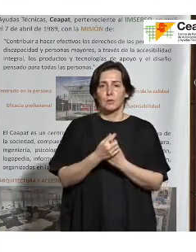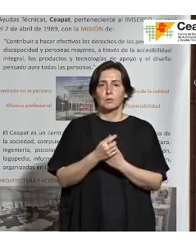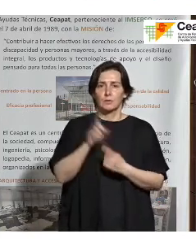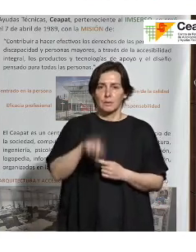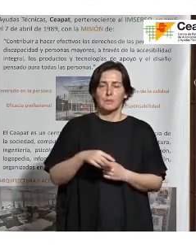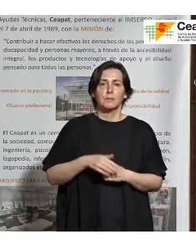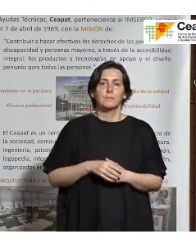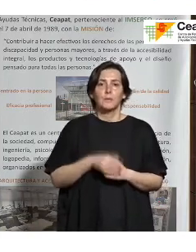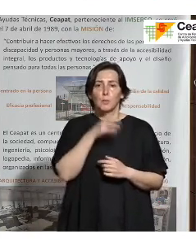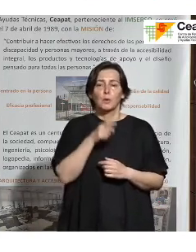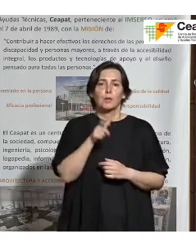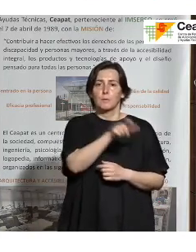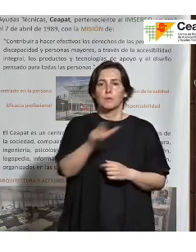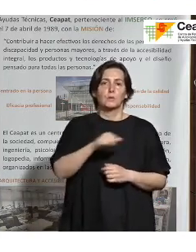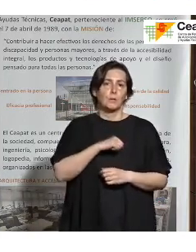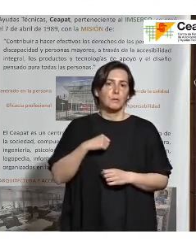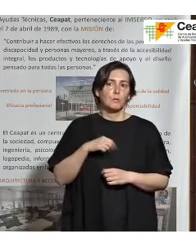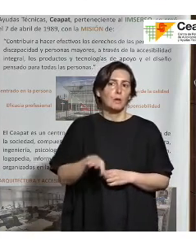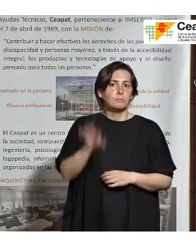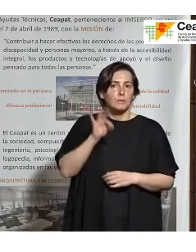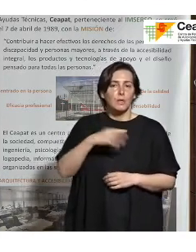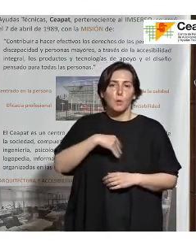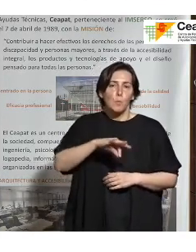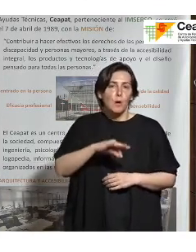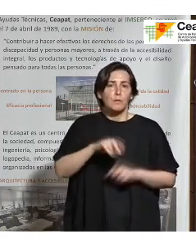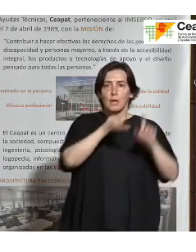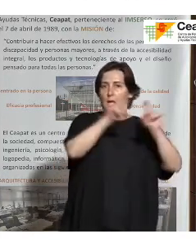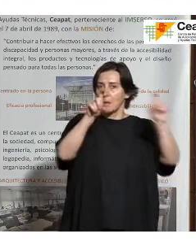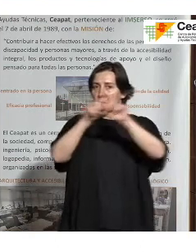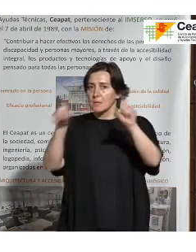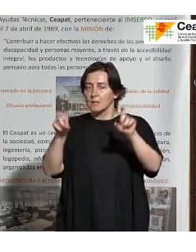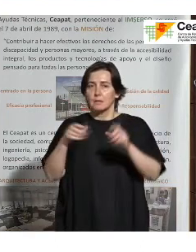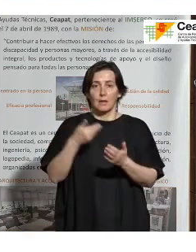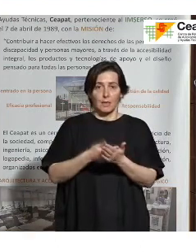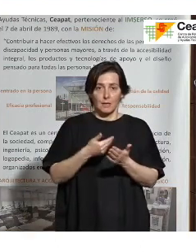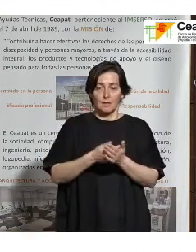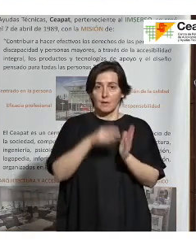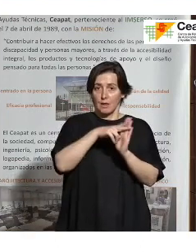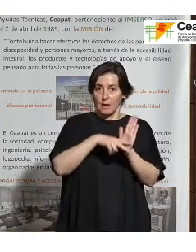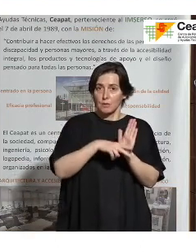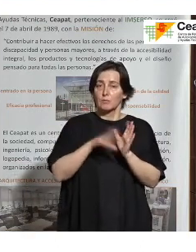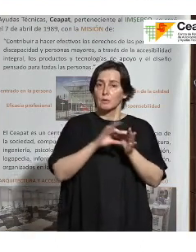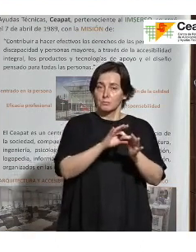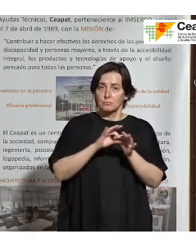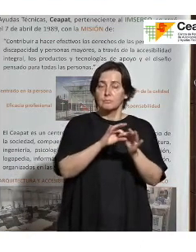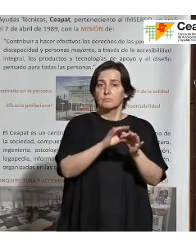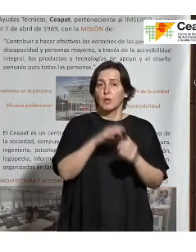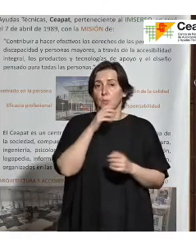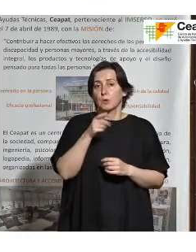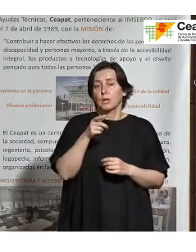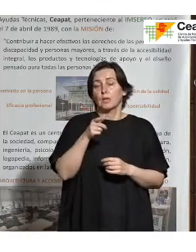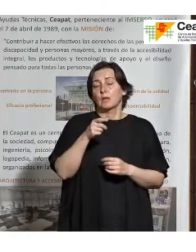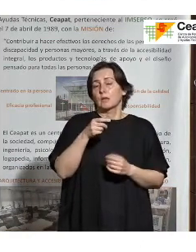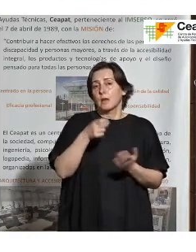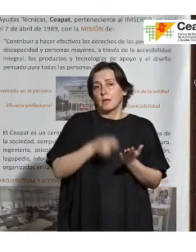particular también tiene derecho a elegir alguna empresa que esté certificada con esta norma porque le va a dar unas garantías de